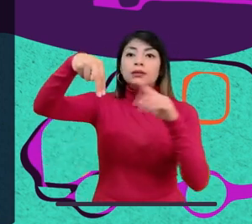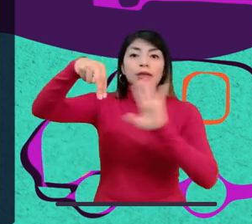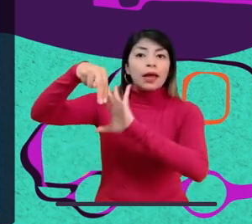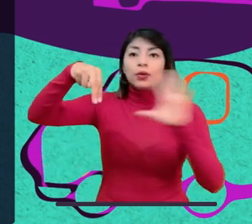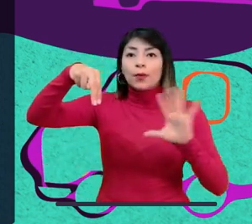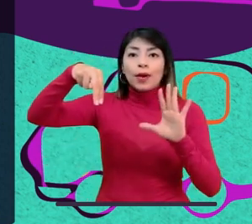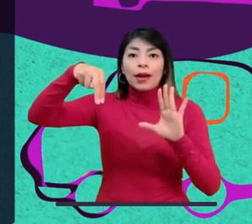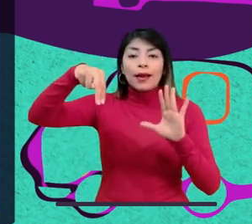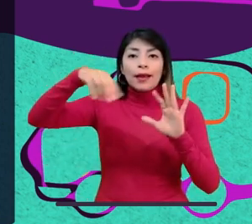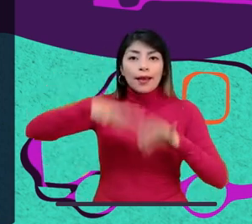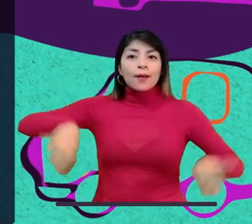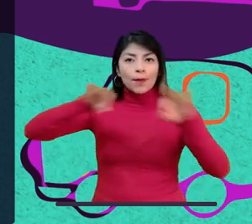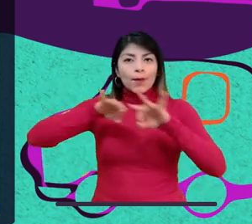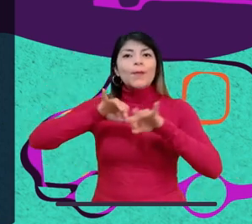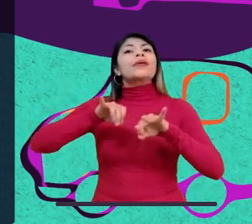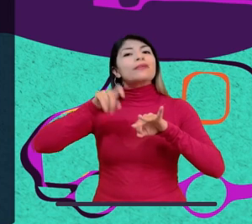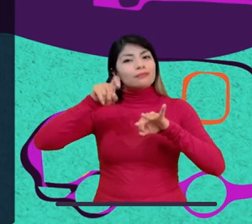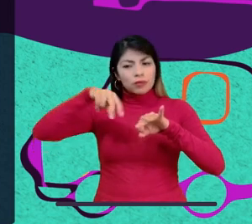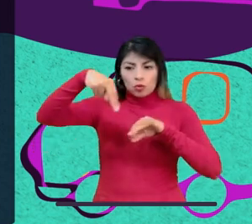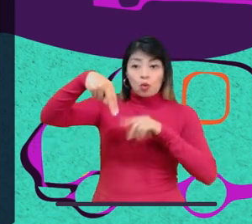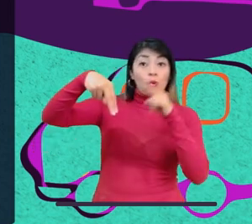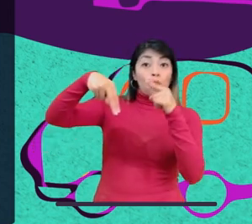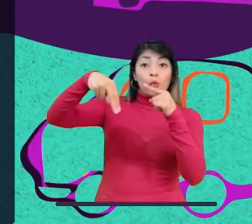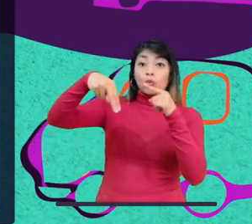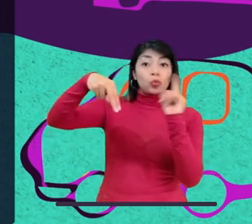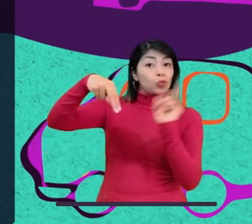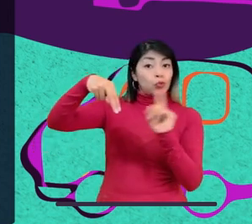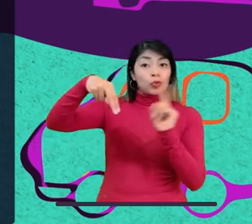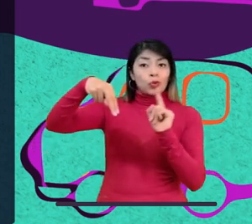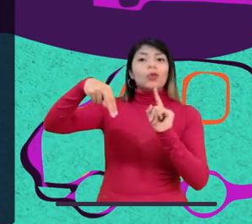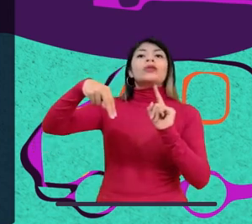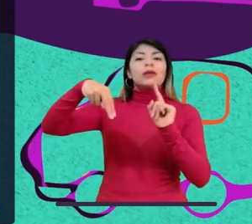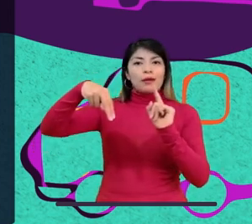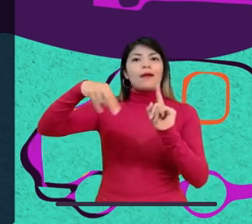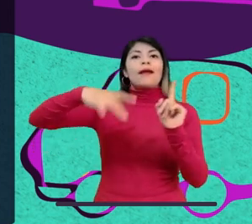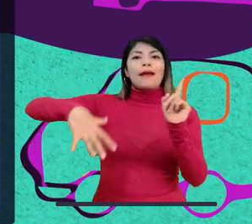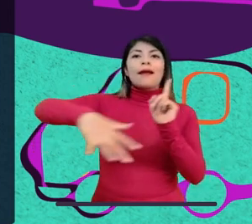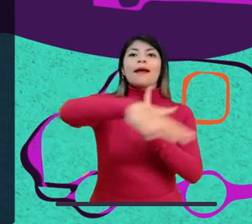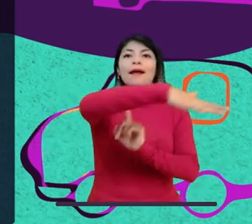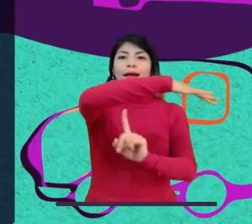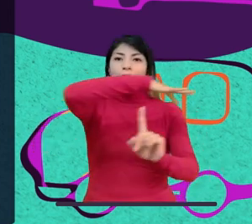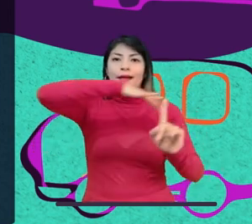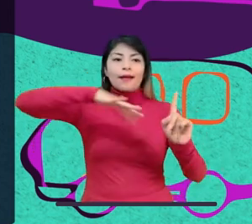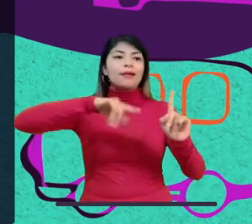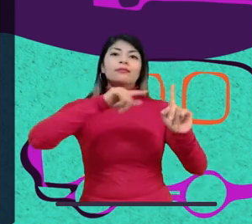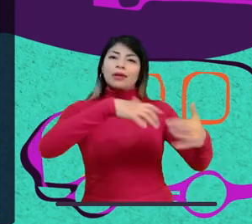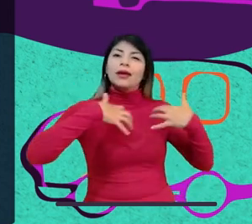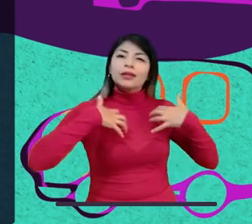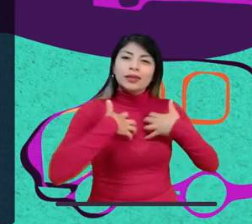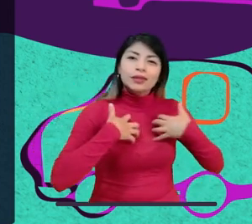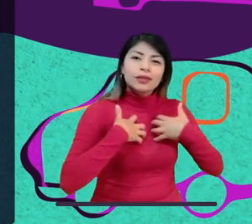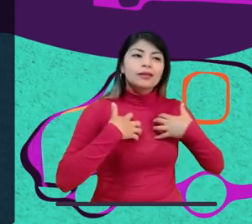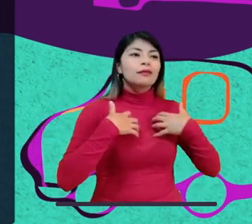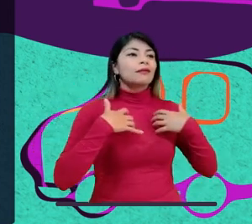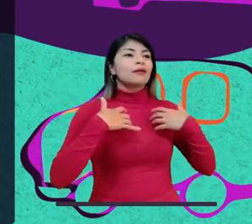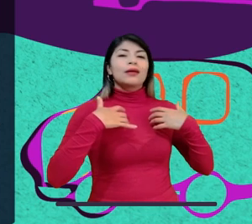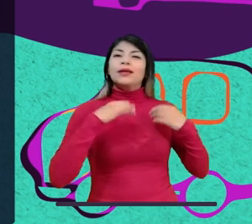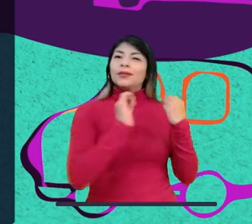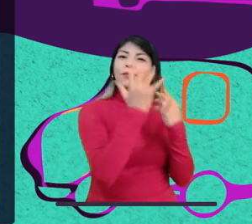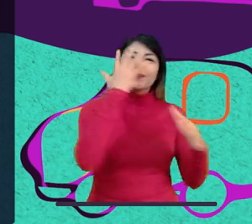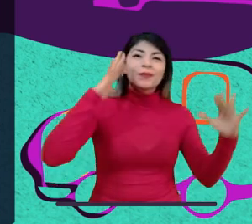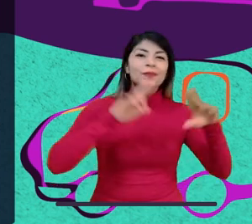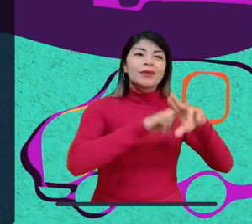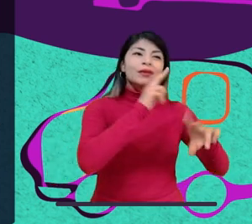la vida del ser humano, sino que también necesitamos una sociedad biocéntrica que privilegie la vida de los